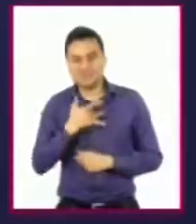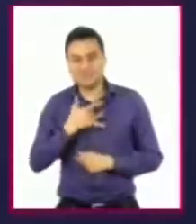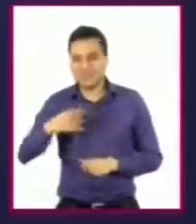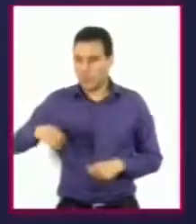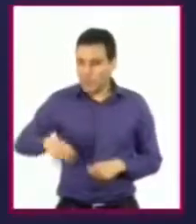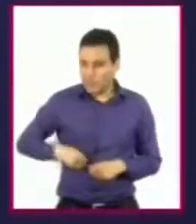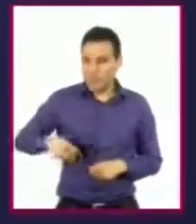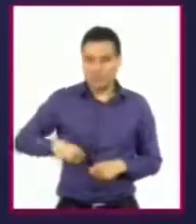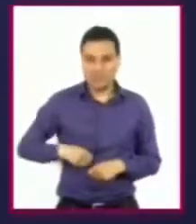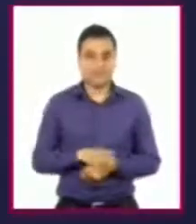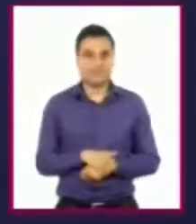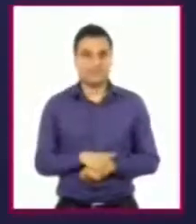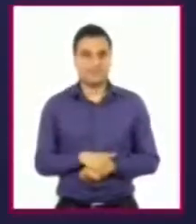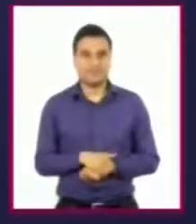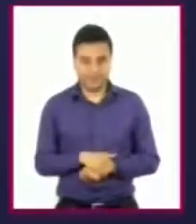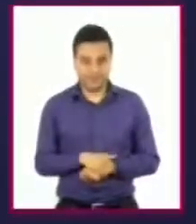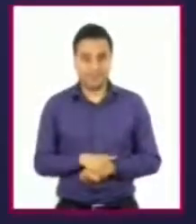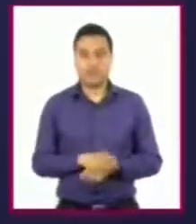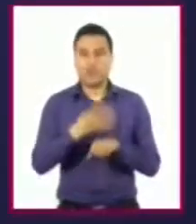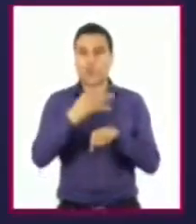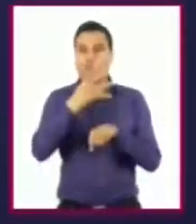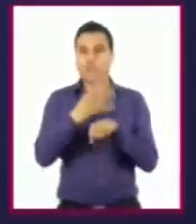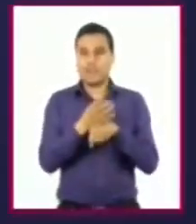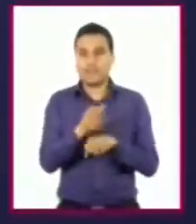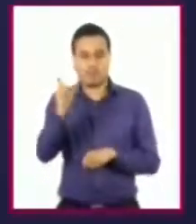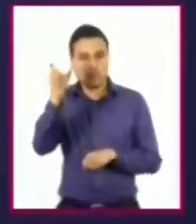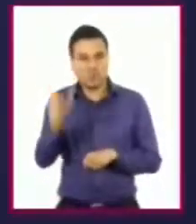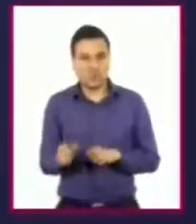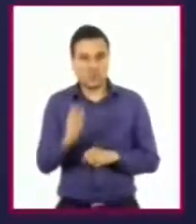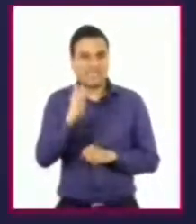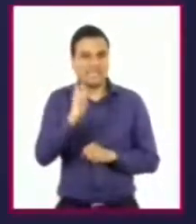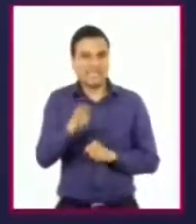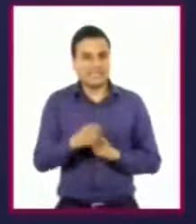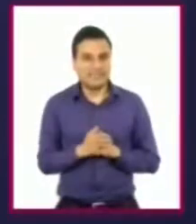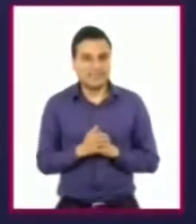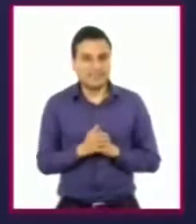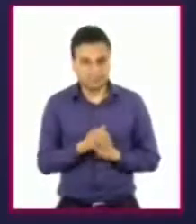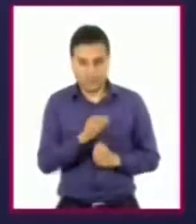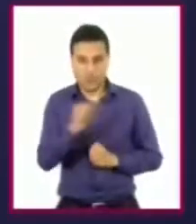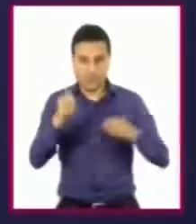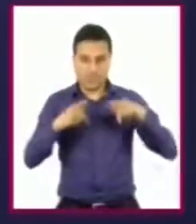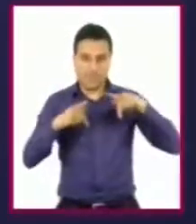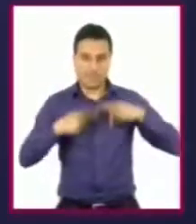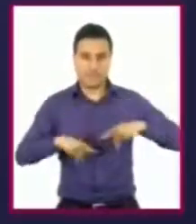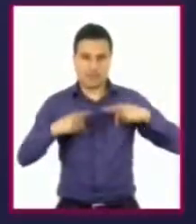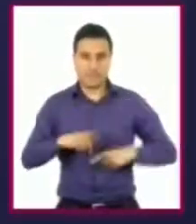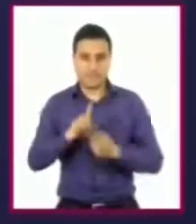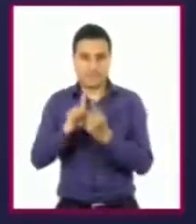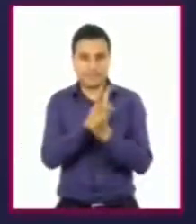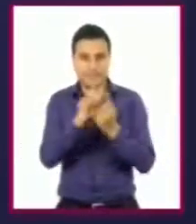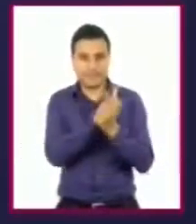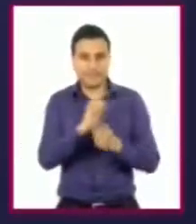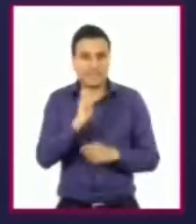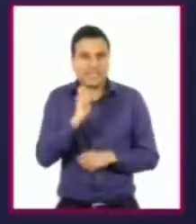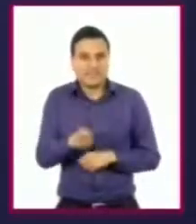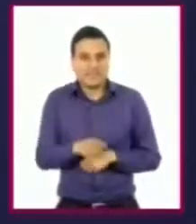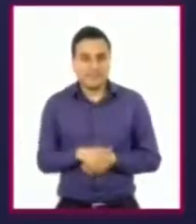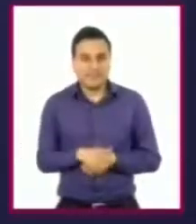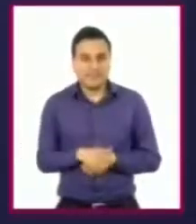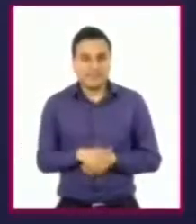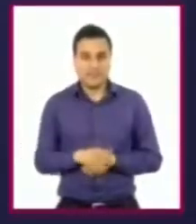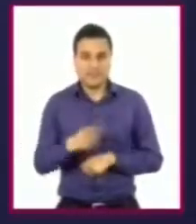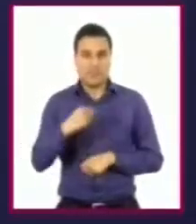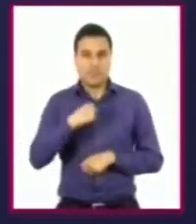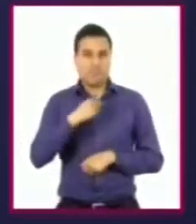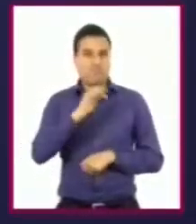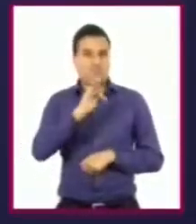En la tercera columna, van a poner interacción con los otros. Esto se refiere a las capacidades que